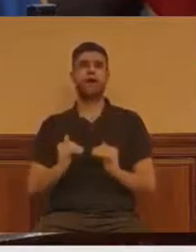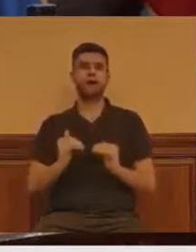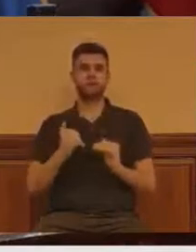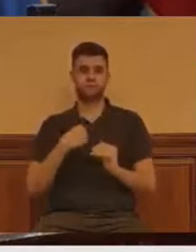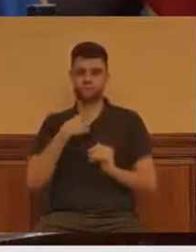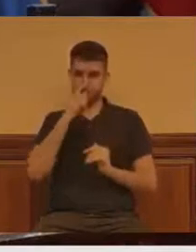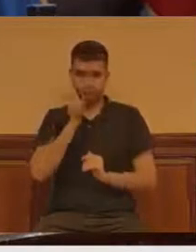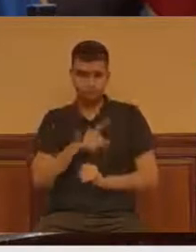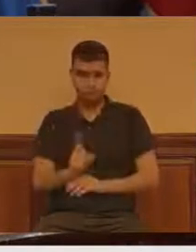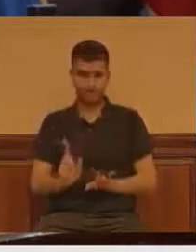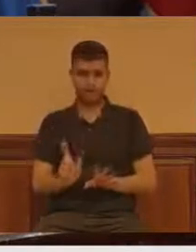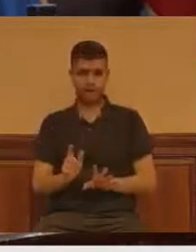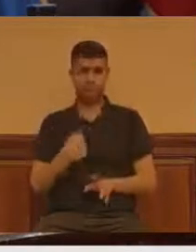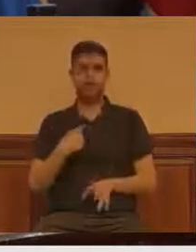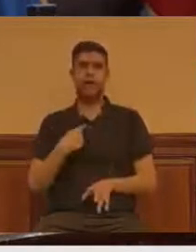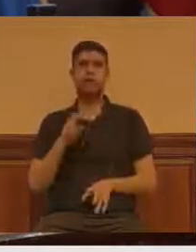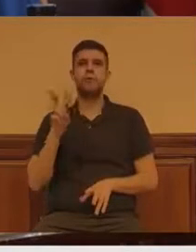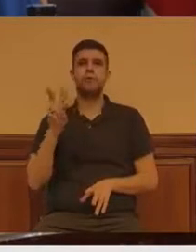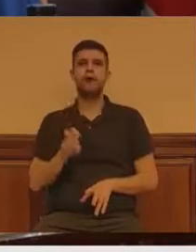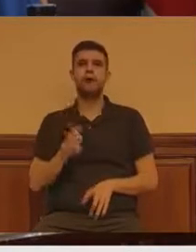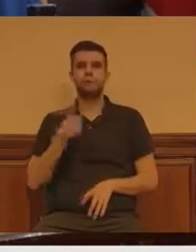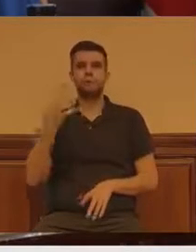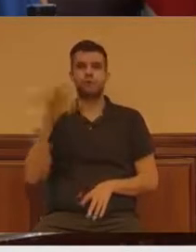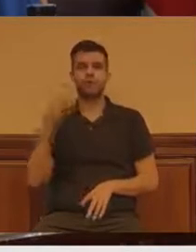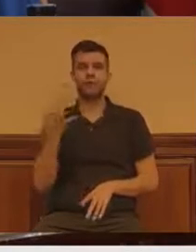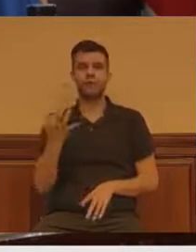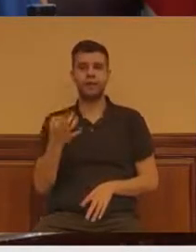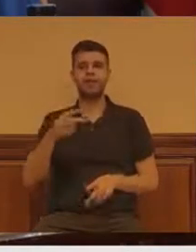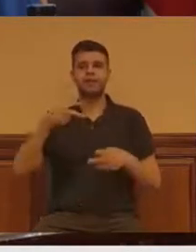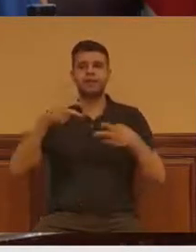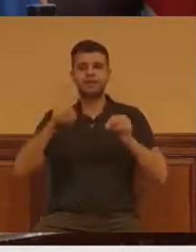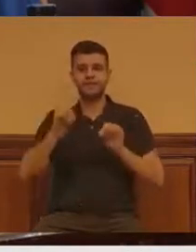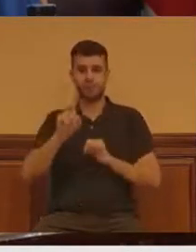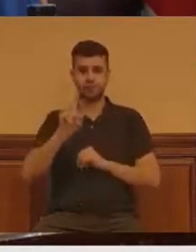me vale es ni una menos.